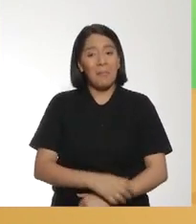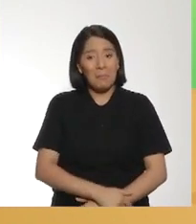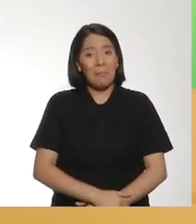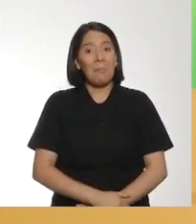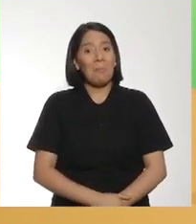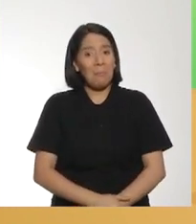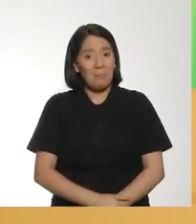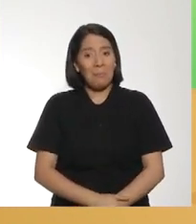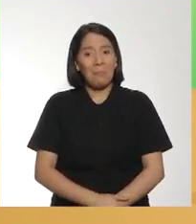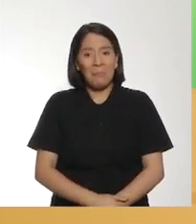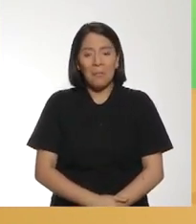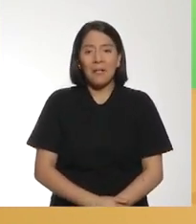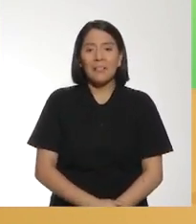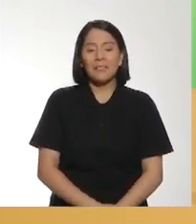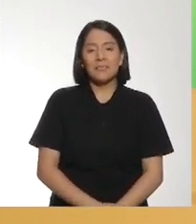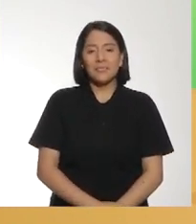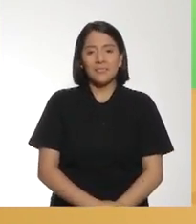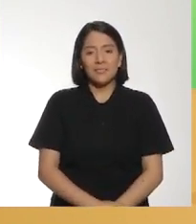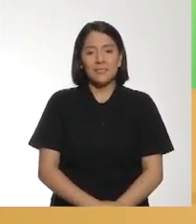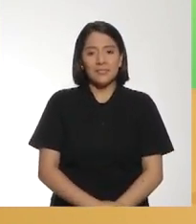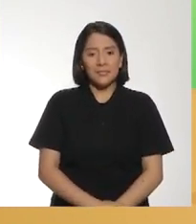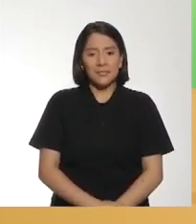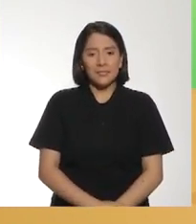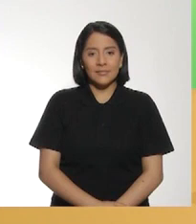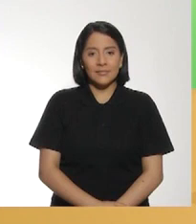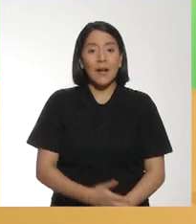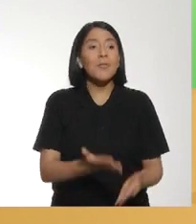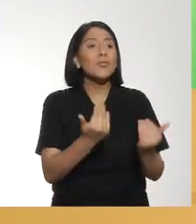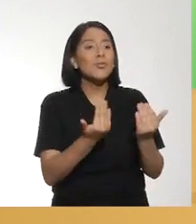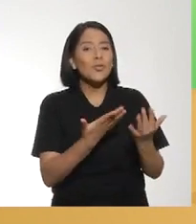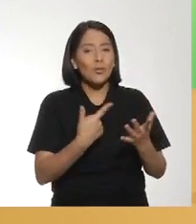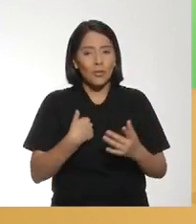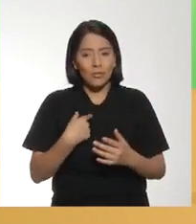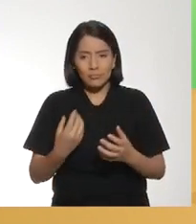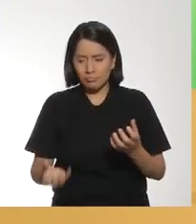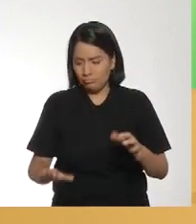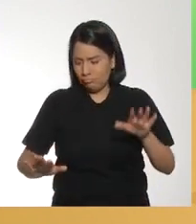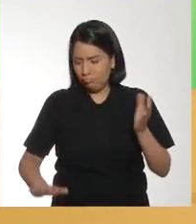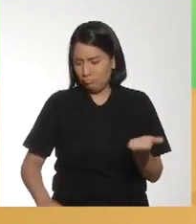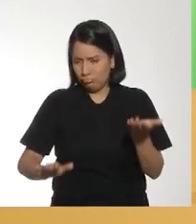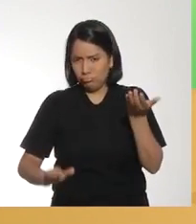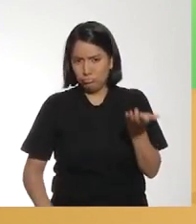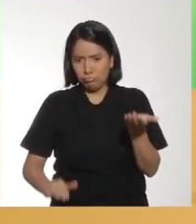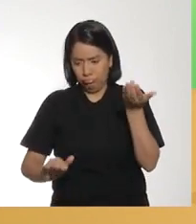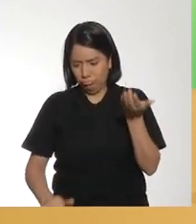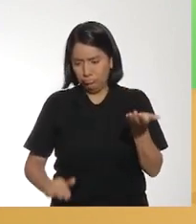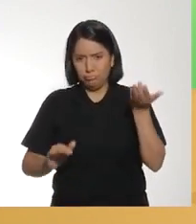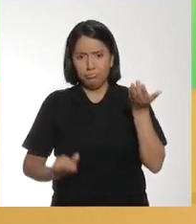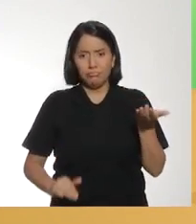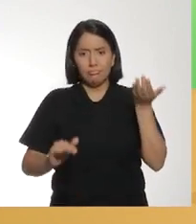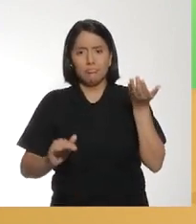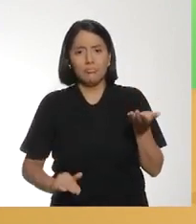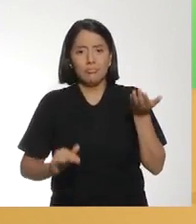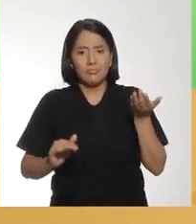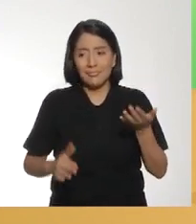¡Ahí! ¡Va aquí! ¡Eso! ¡A ver aquí! ¡Ya está!